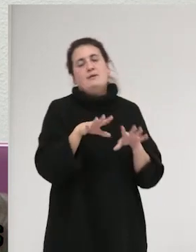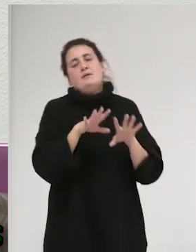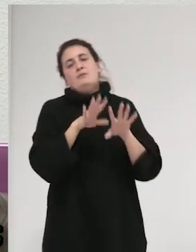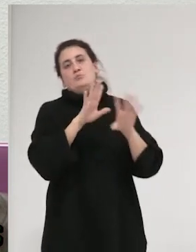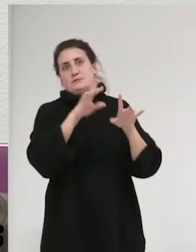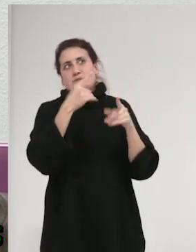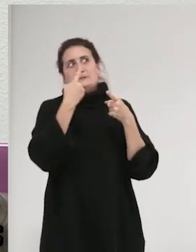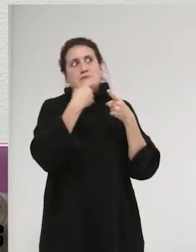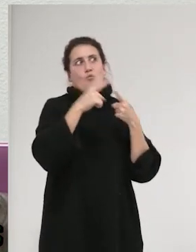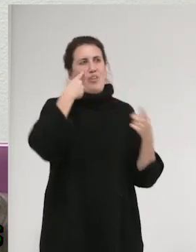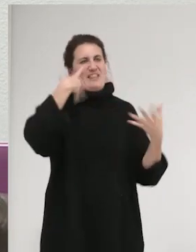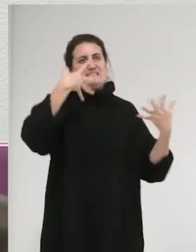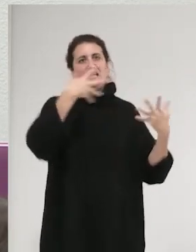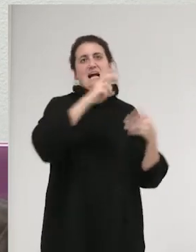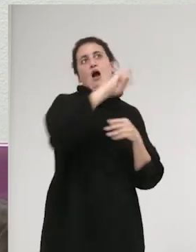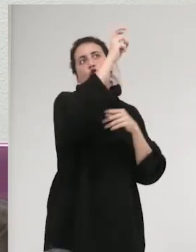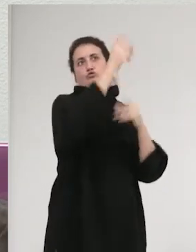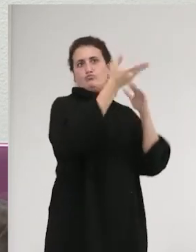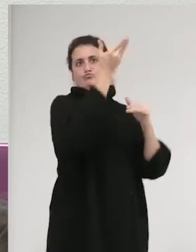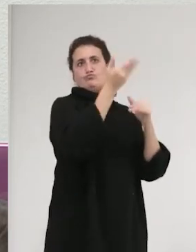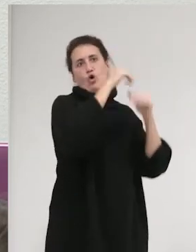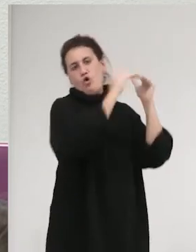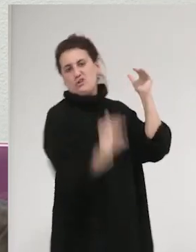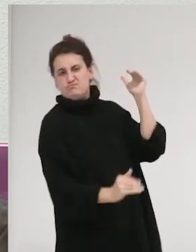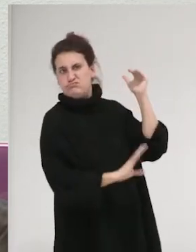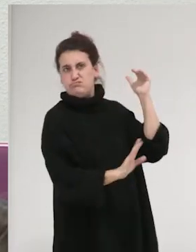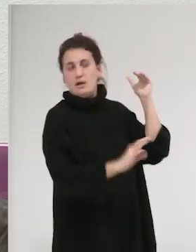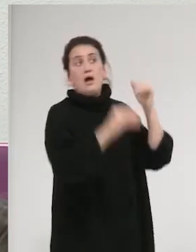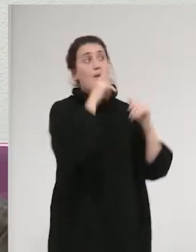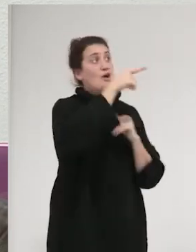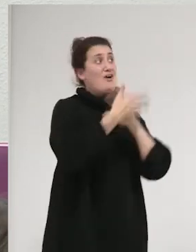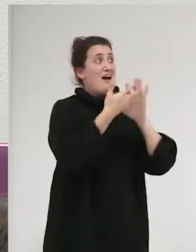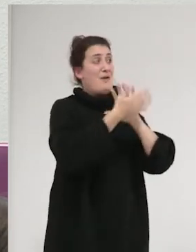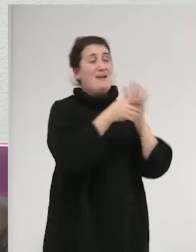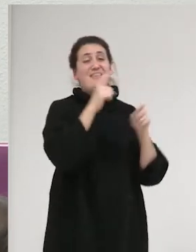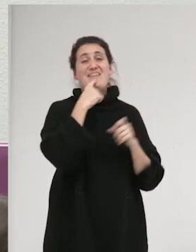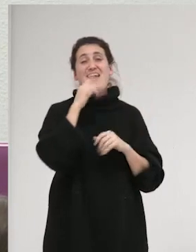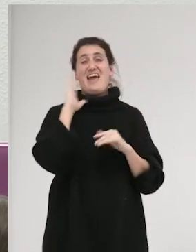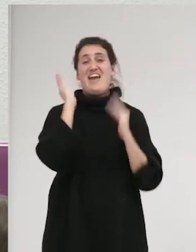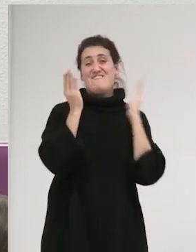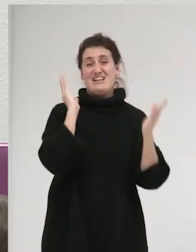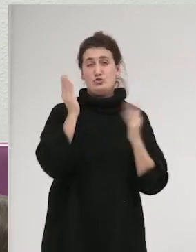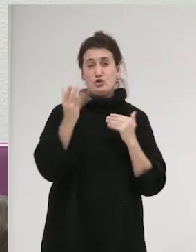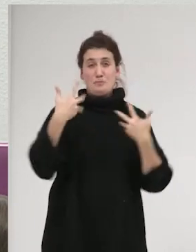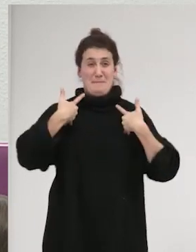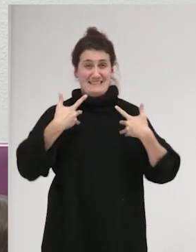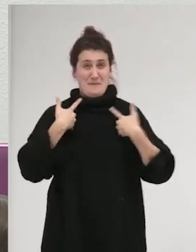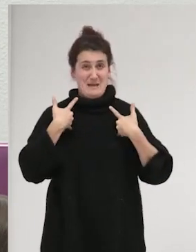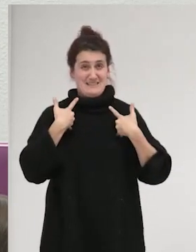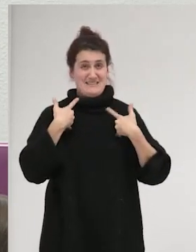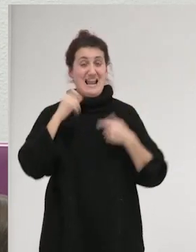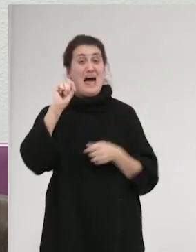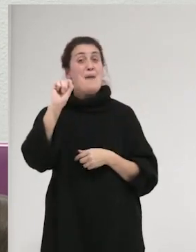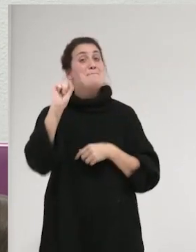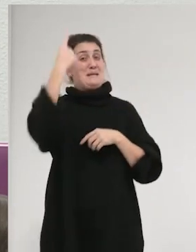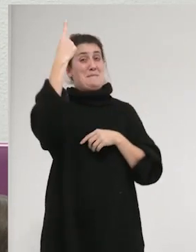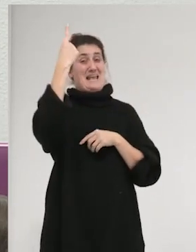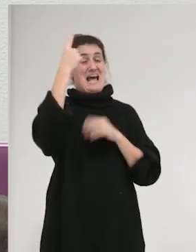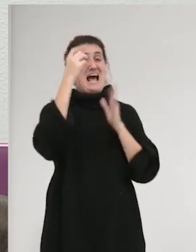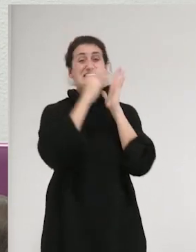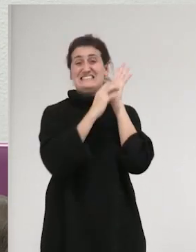por encima de otras. Pero en este caso, hablan de cuál fue el efecto en las víctimas de la primera sentencia